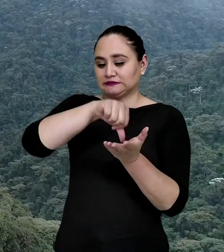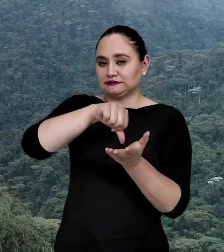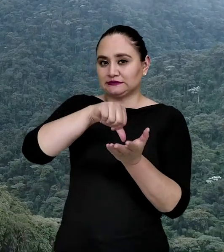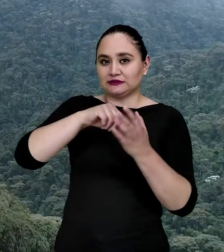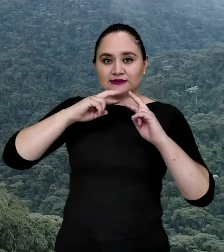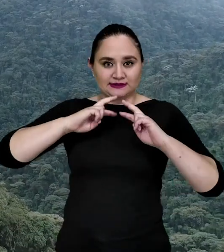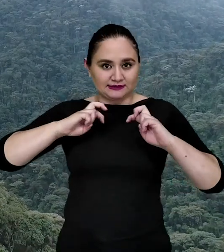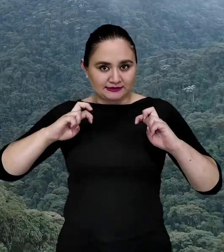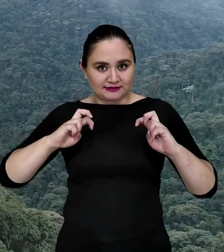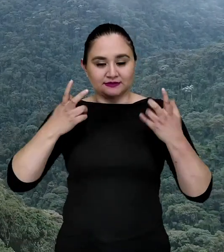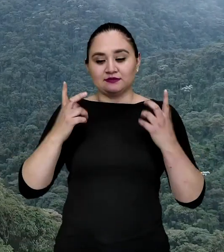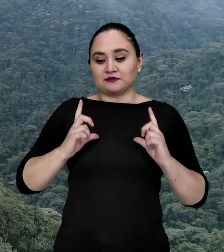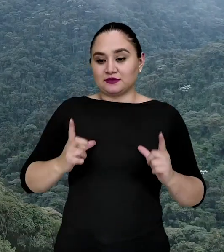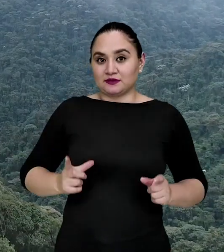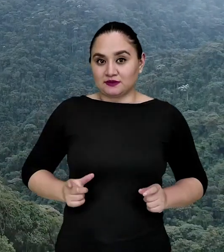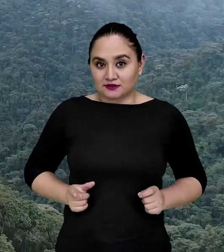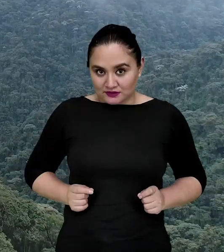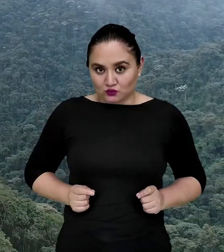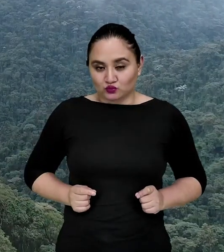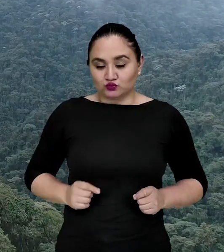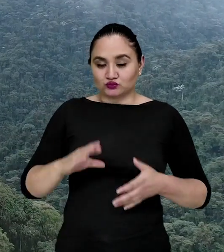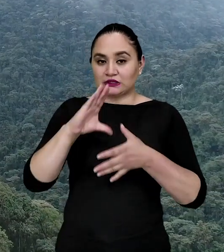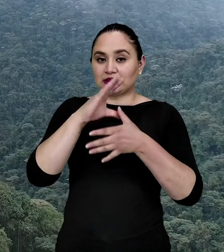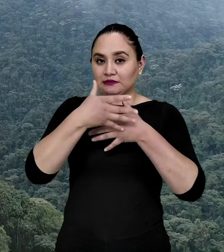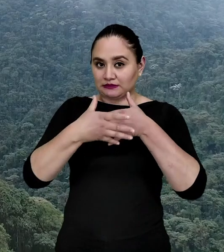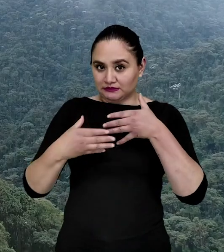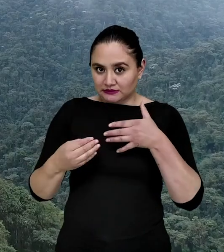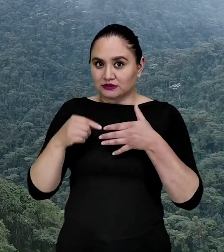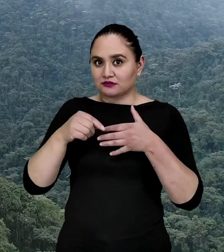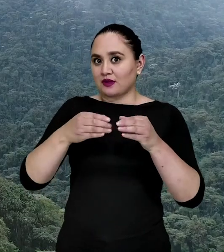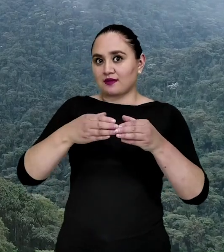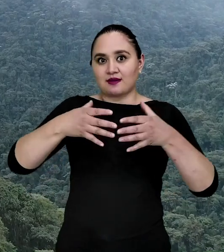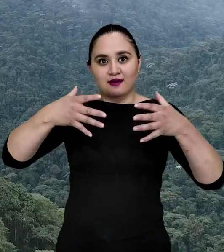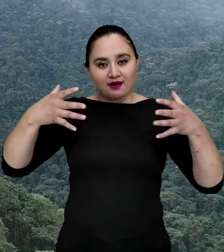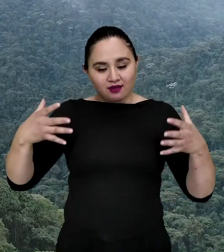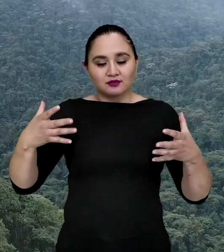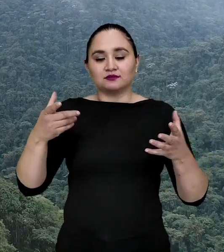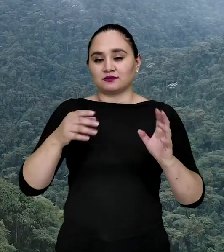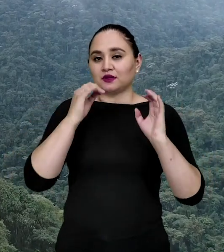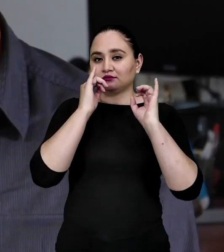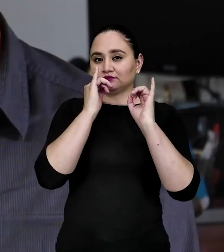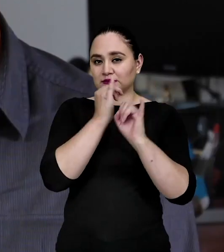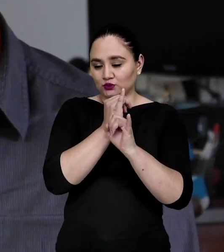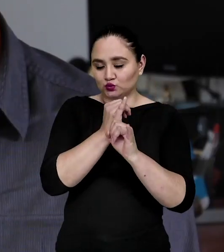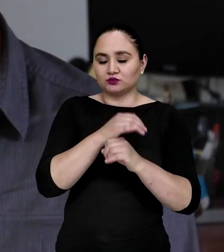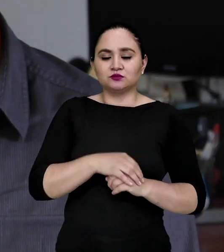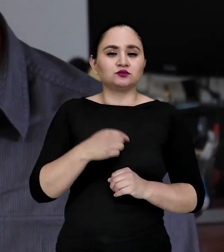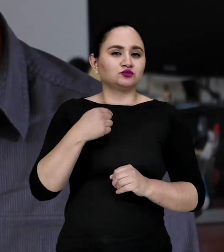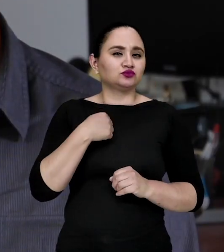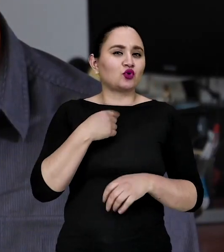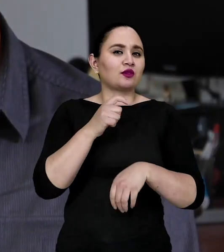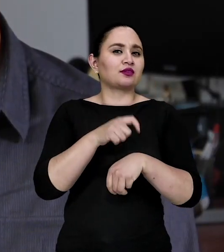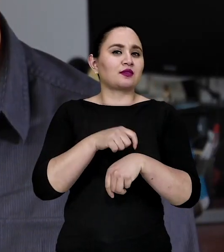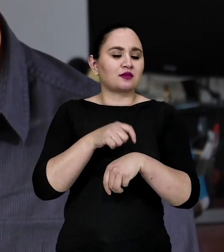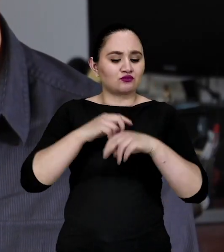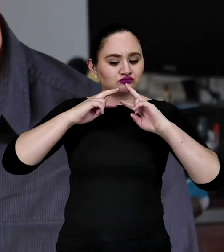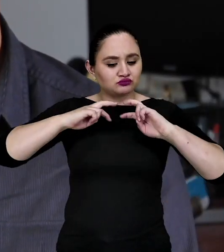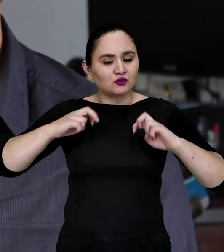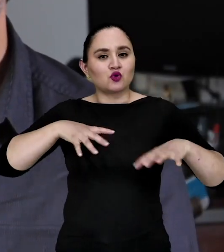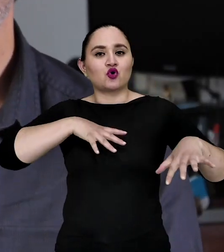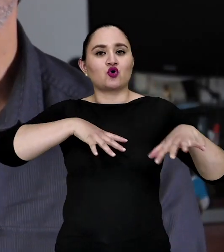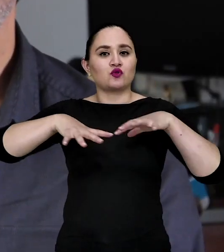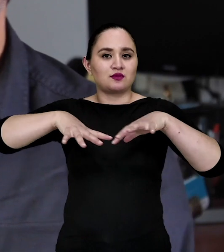Actualmente se llama Centro de Investigación para la Salud en América Latina, uno de los centros de investigación más grandes de la región. Yo dedicaba mi tiempo